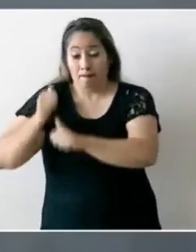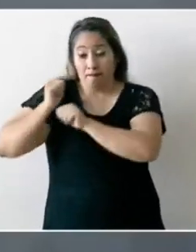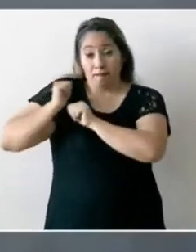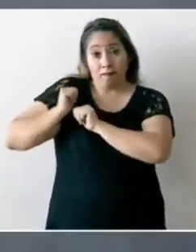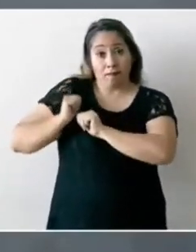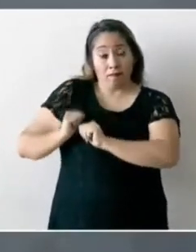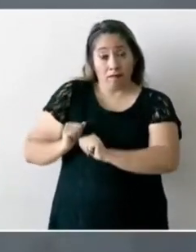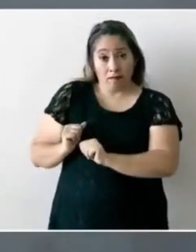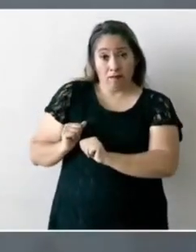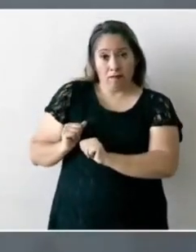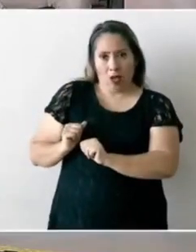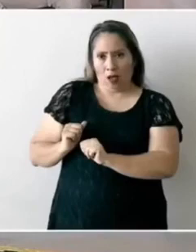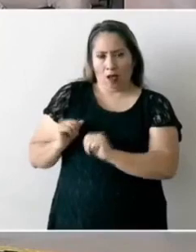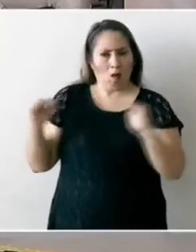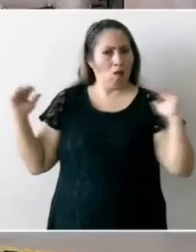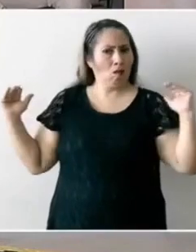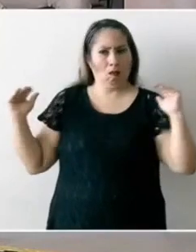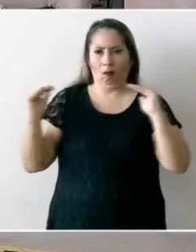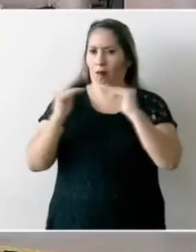permitir injusticias.